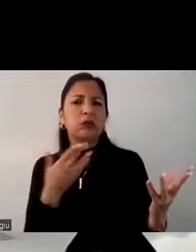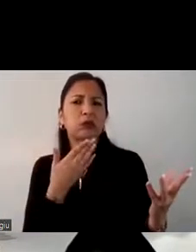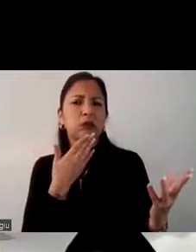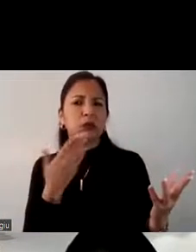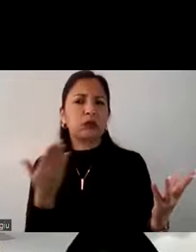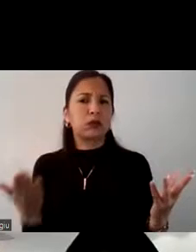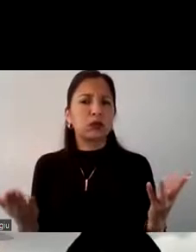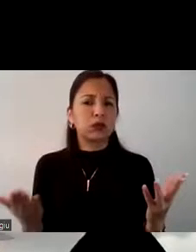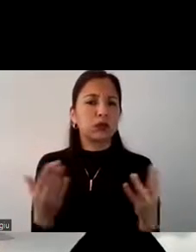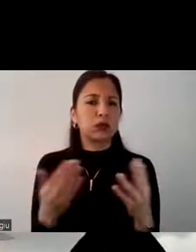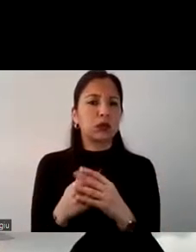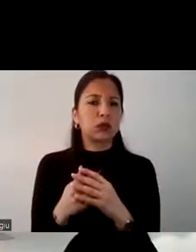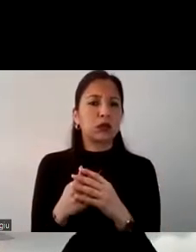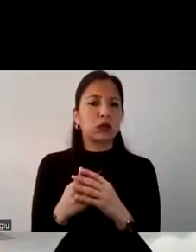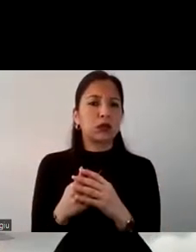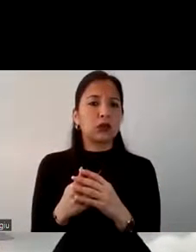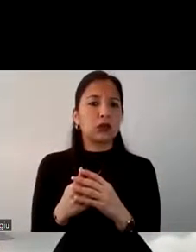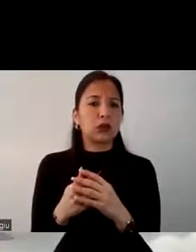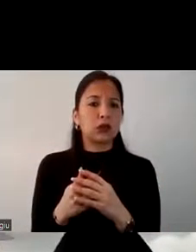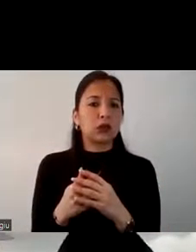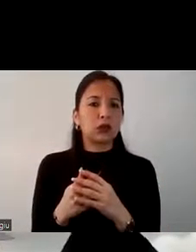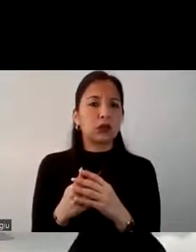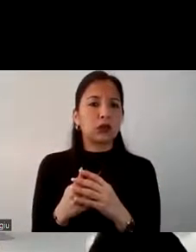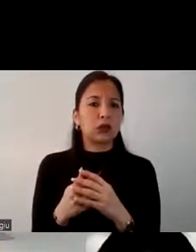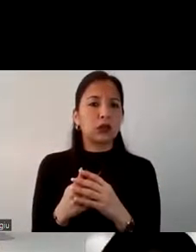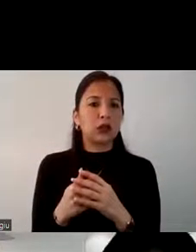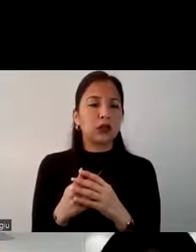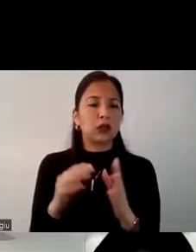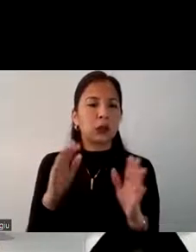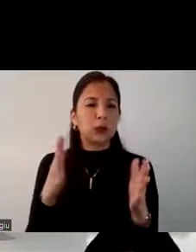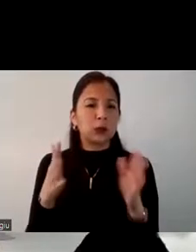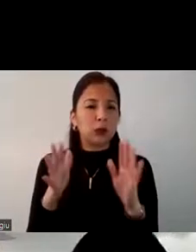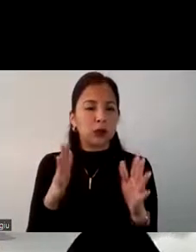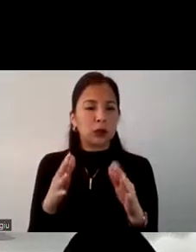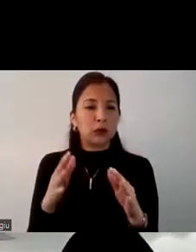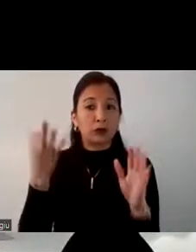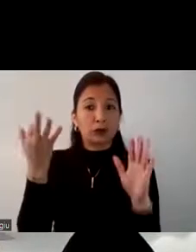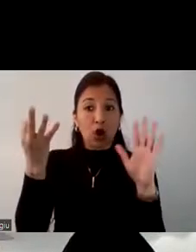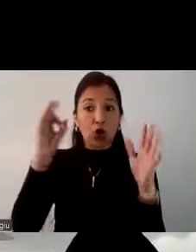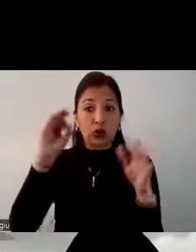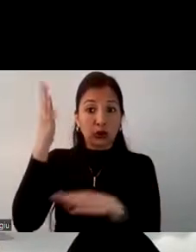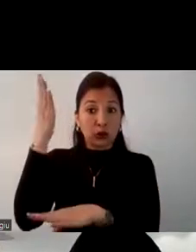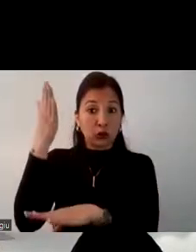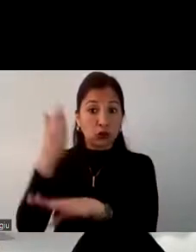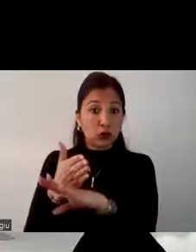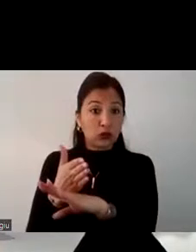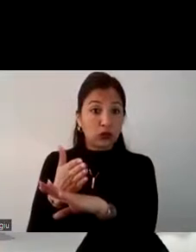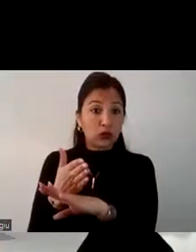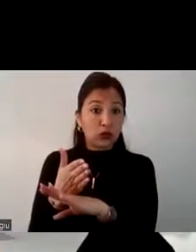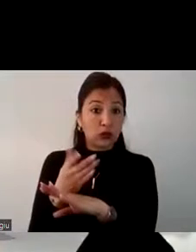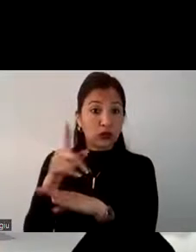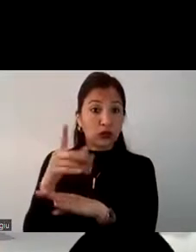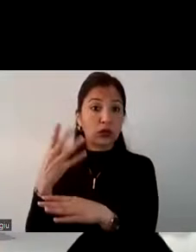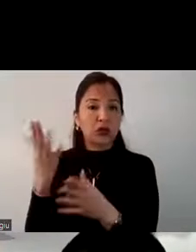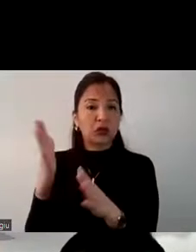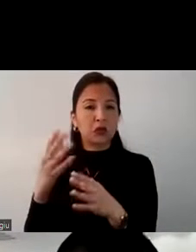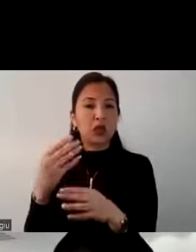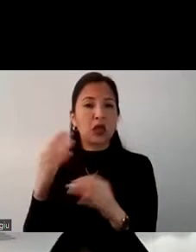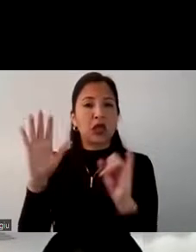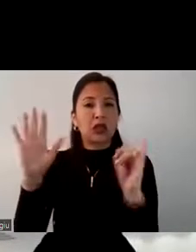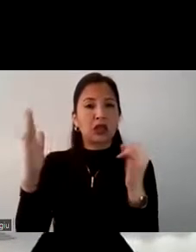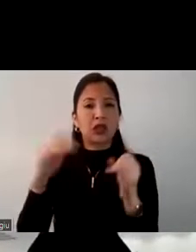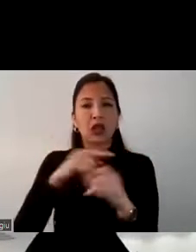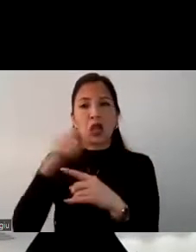¿Y cómo son esos viajeros? Pues, un 80% tiene entre 16 y